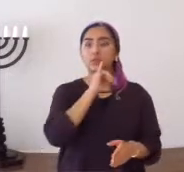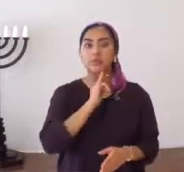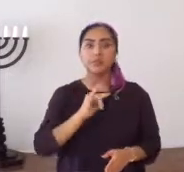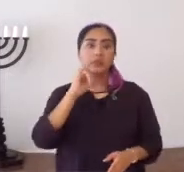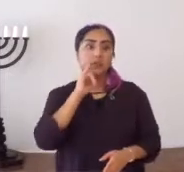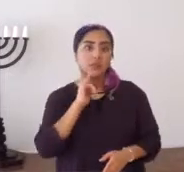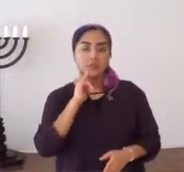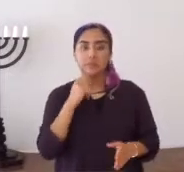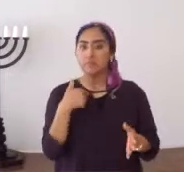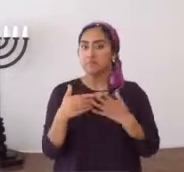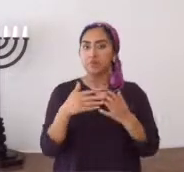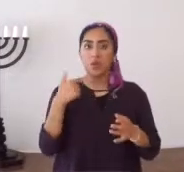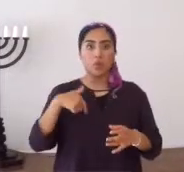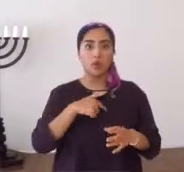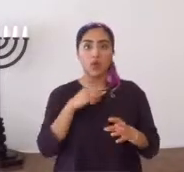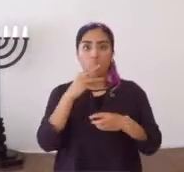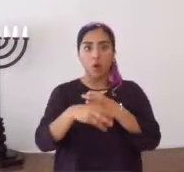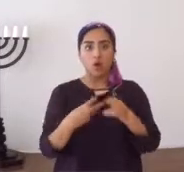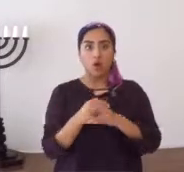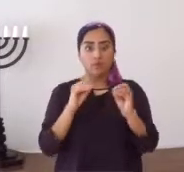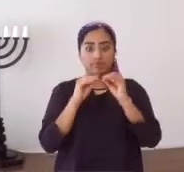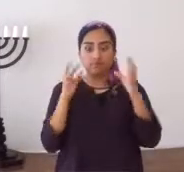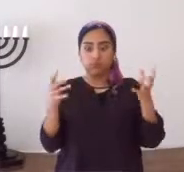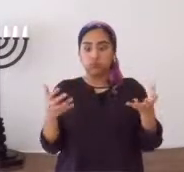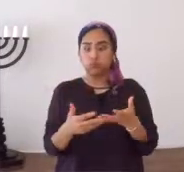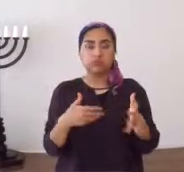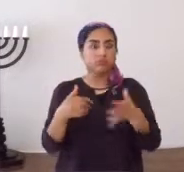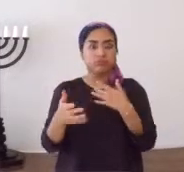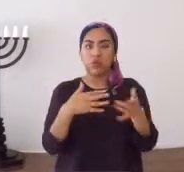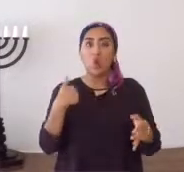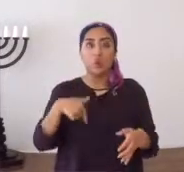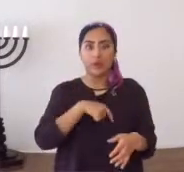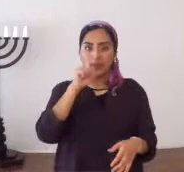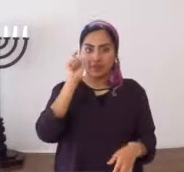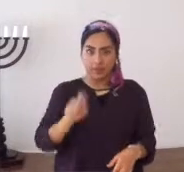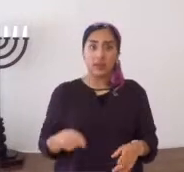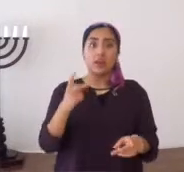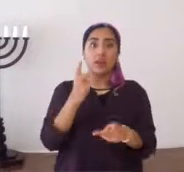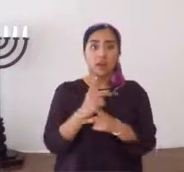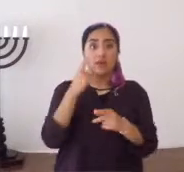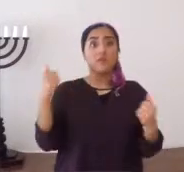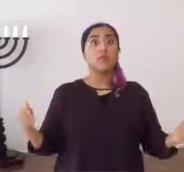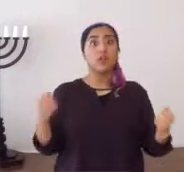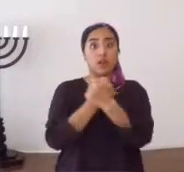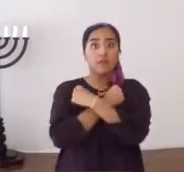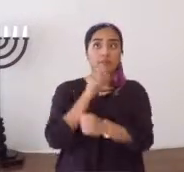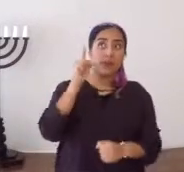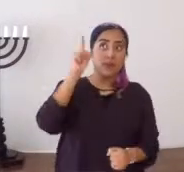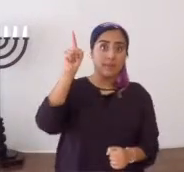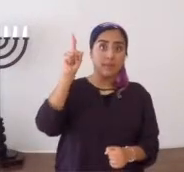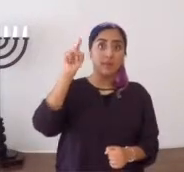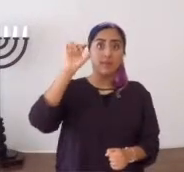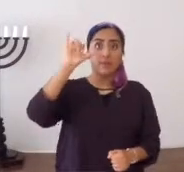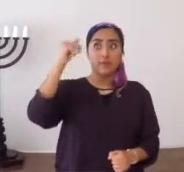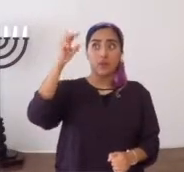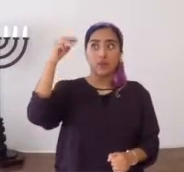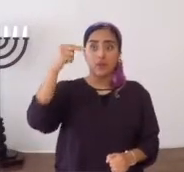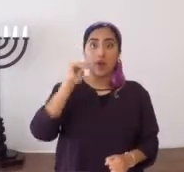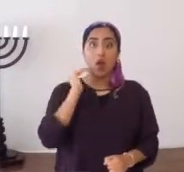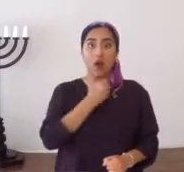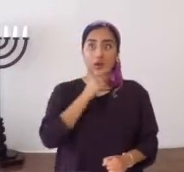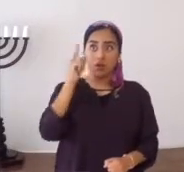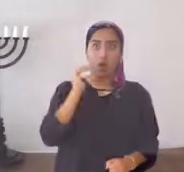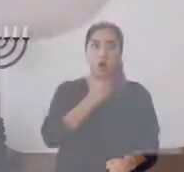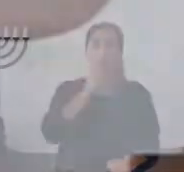Judá, y para la casa de Israel, y aunque estemos dispersos, por todos los rincones del mundo, tenemos que guardar, por amor a él, a